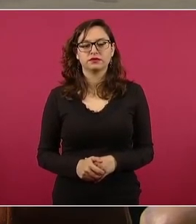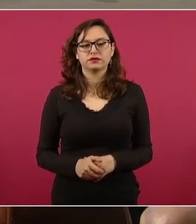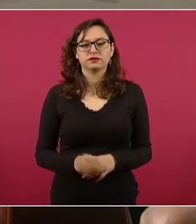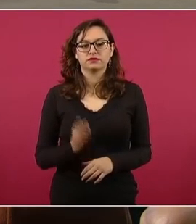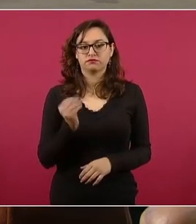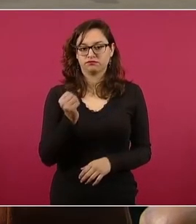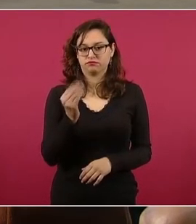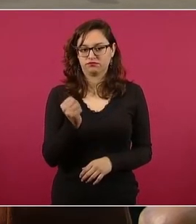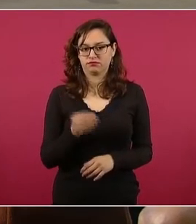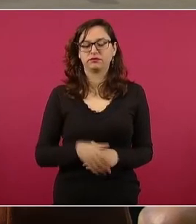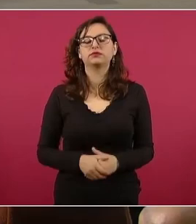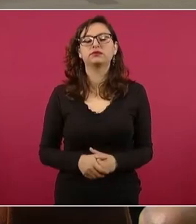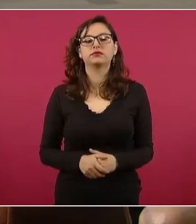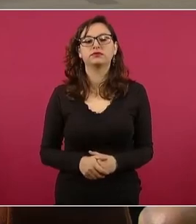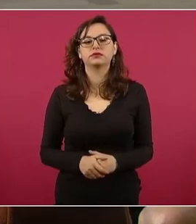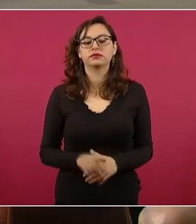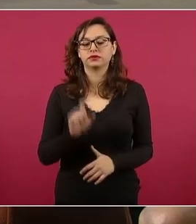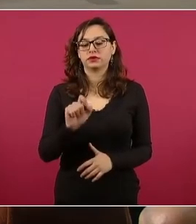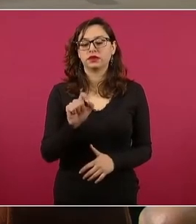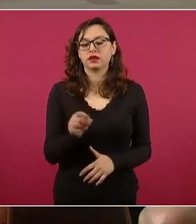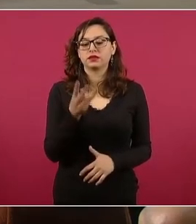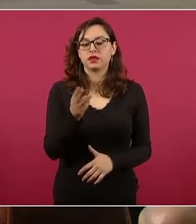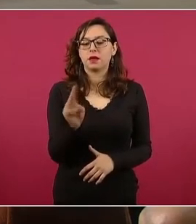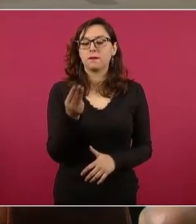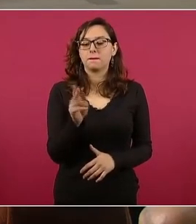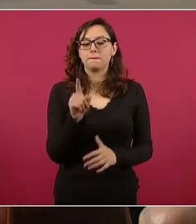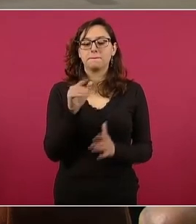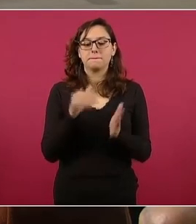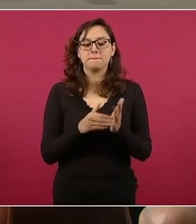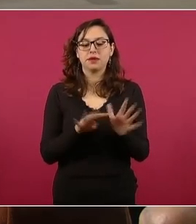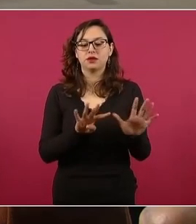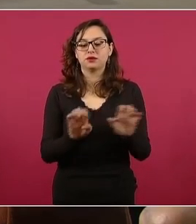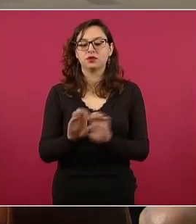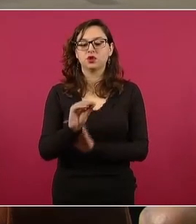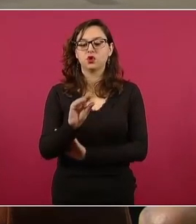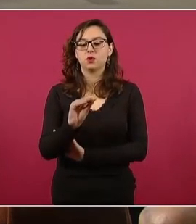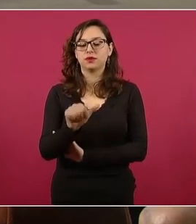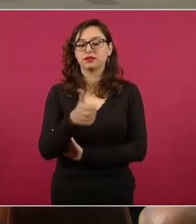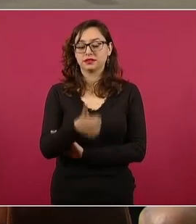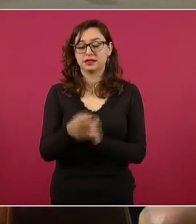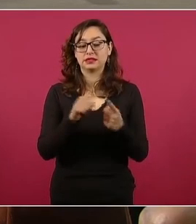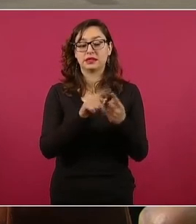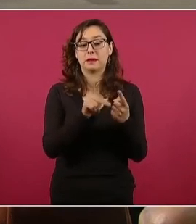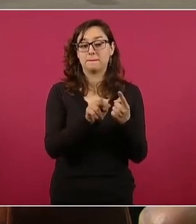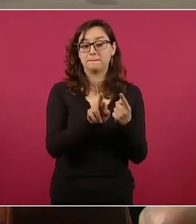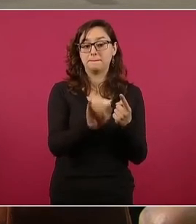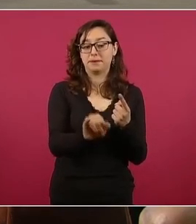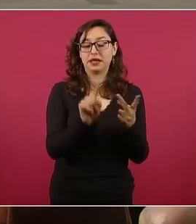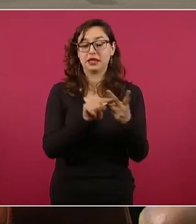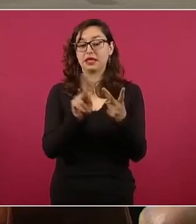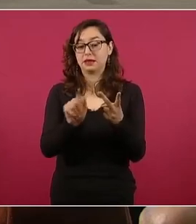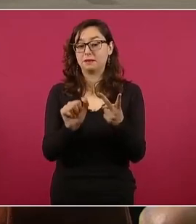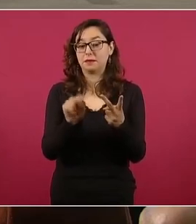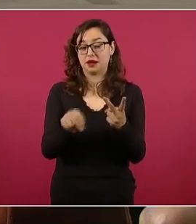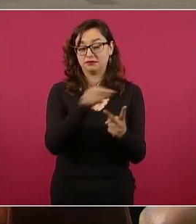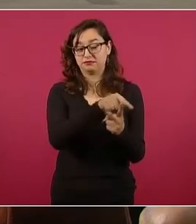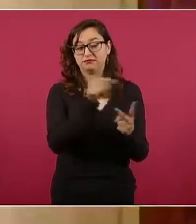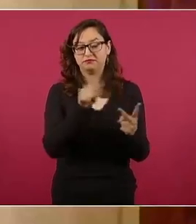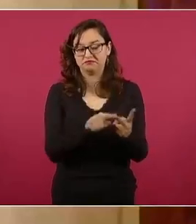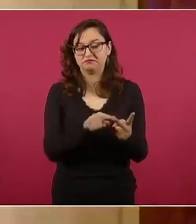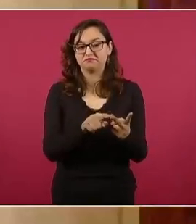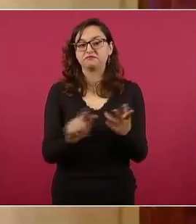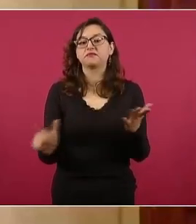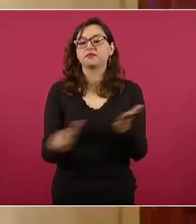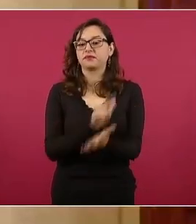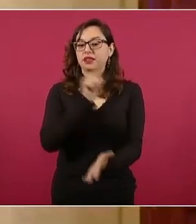Nueve, el 23 de mayo de 1996 el PRI y el PAN aprobaron la Ley de los